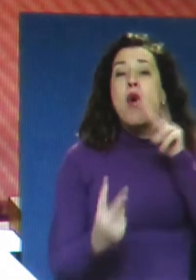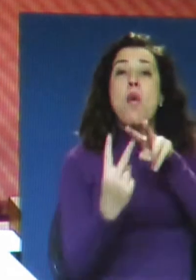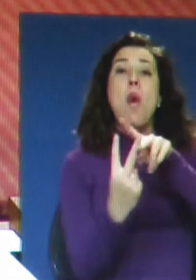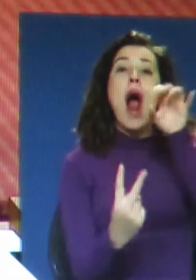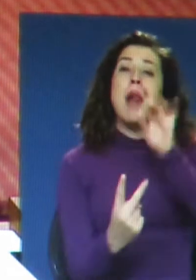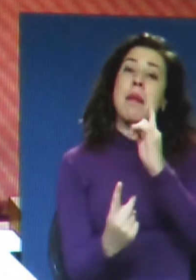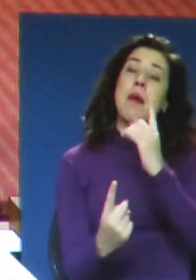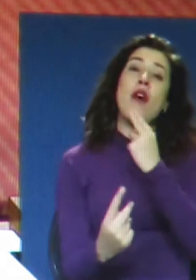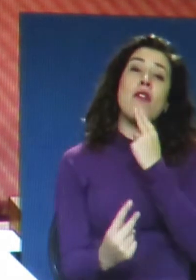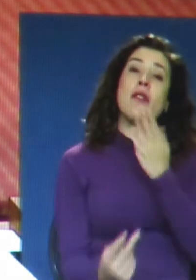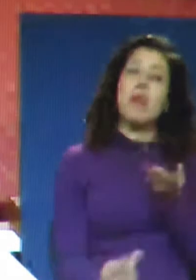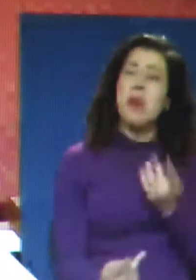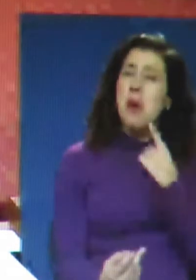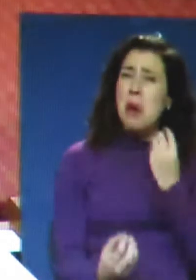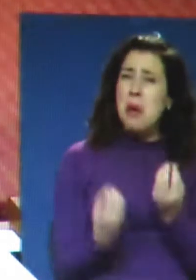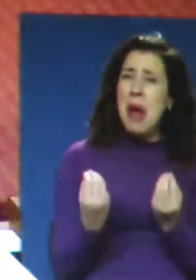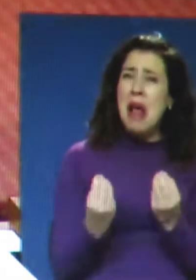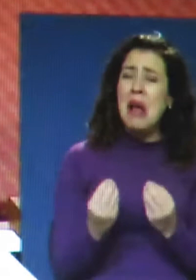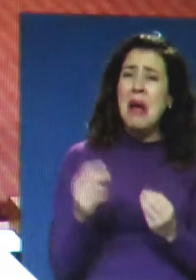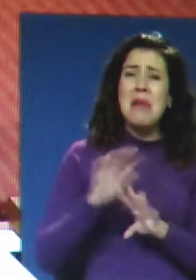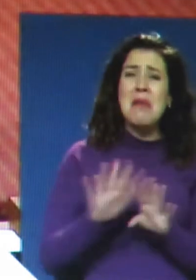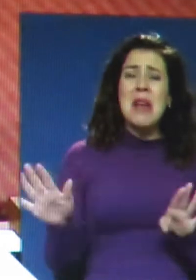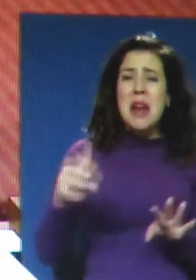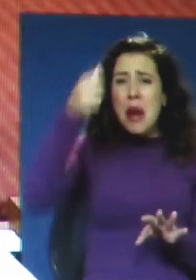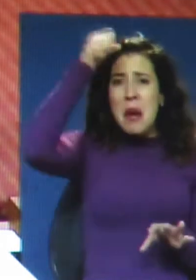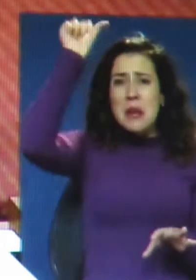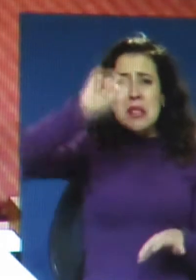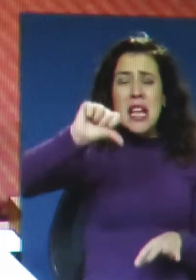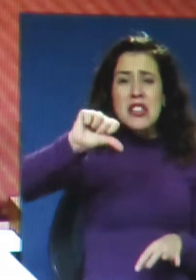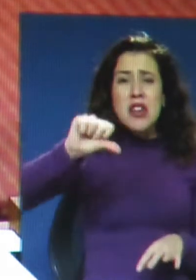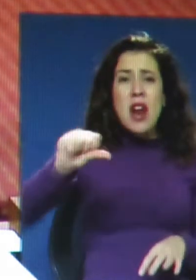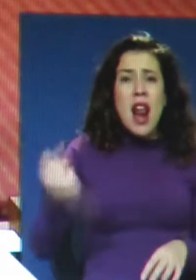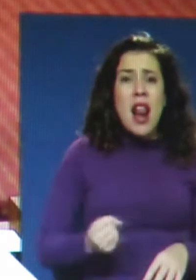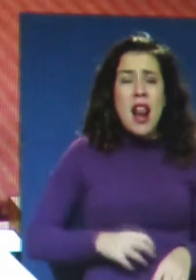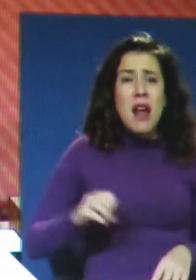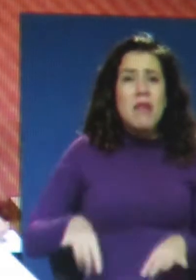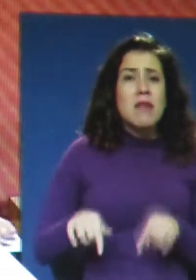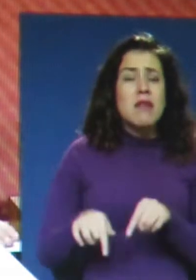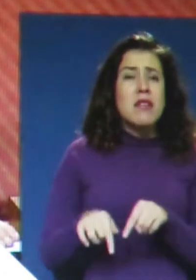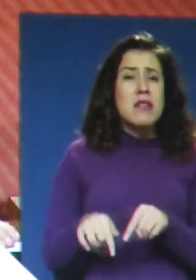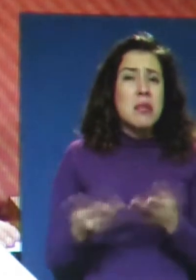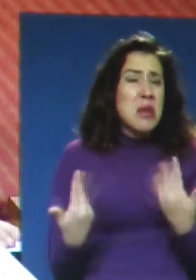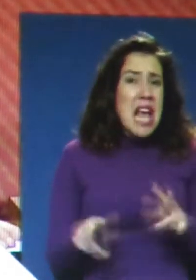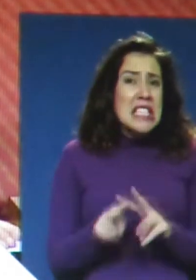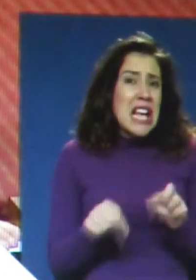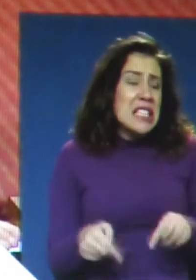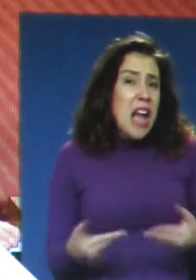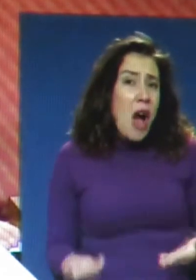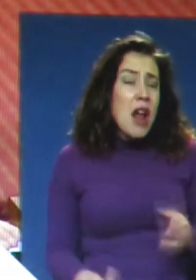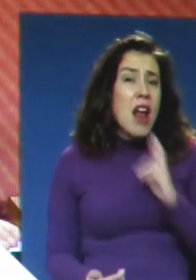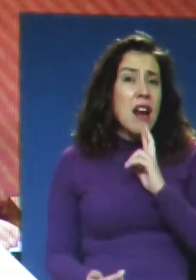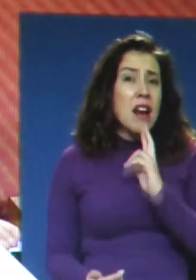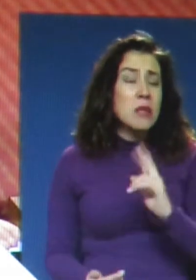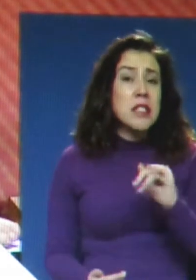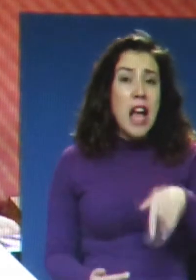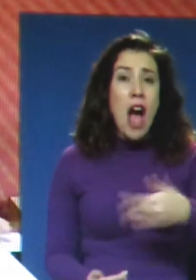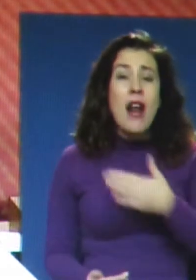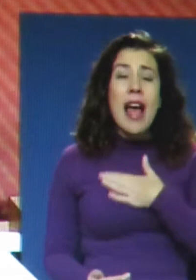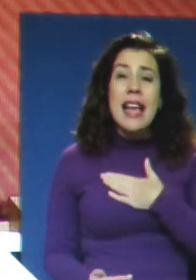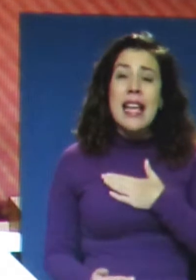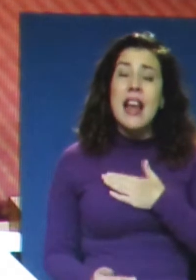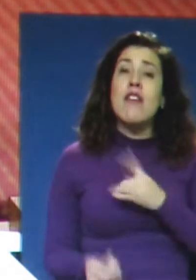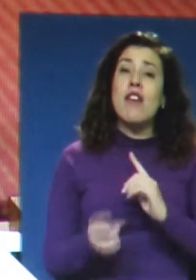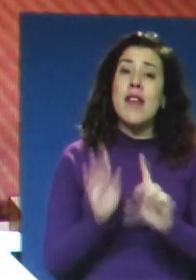¿Qué sentido tiene entonces despenalizar algo que ya se hace en la actualidad? La respuesta es obvia. Si hoy se busca